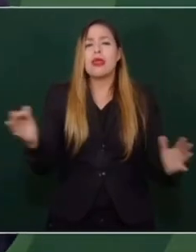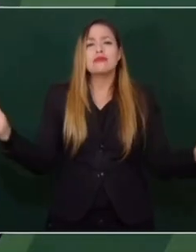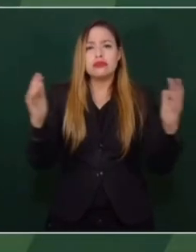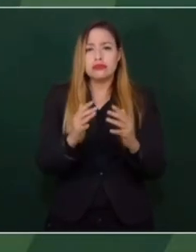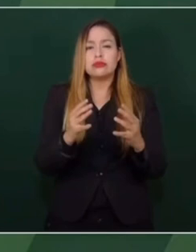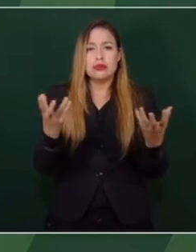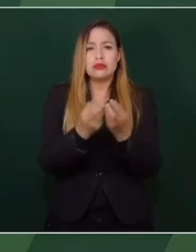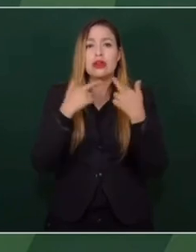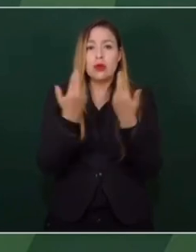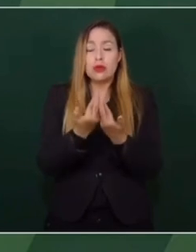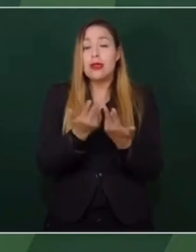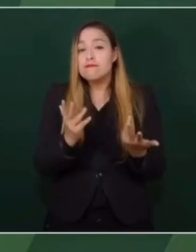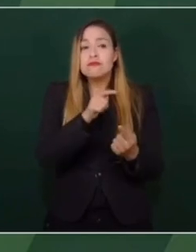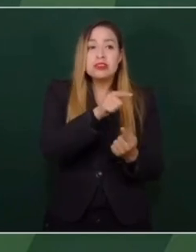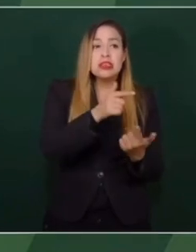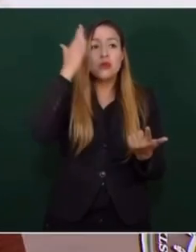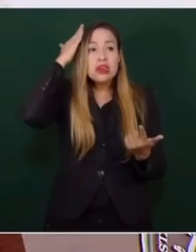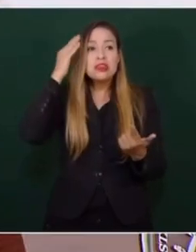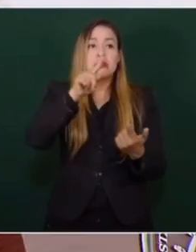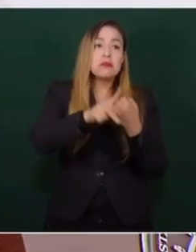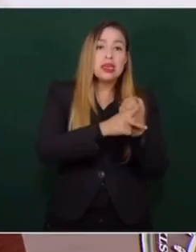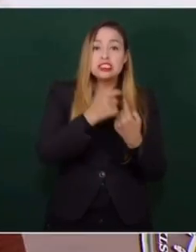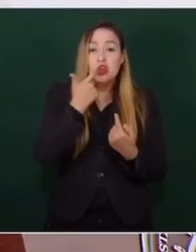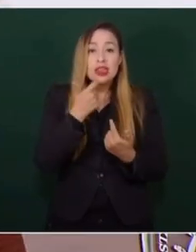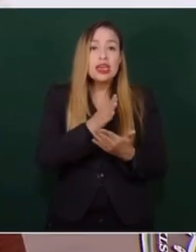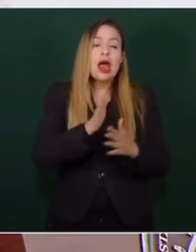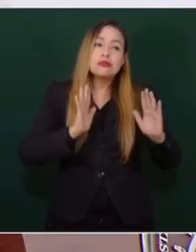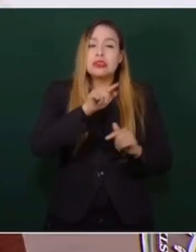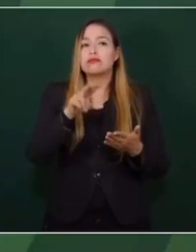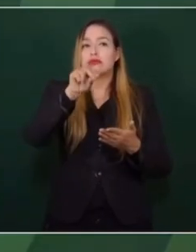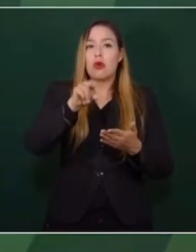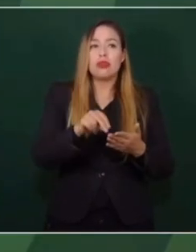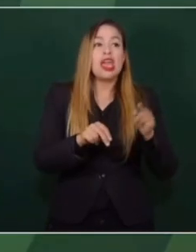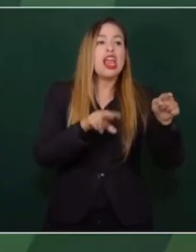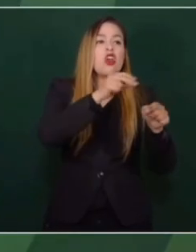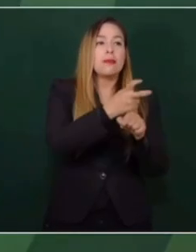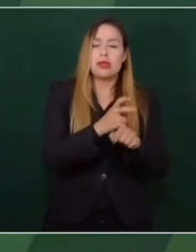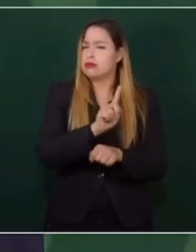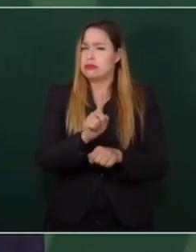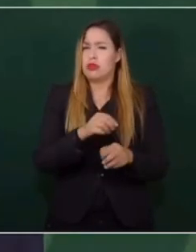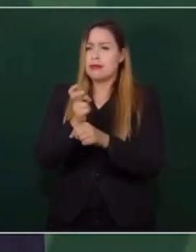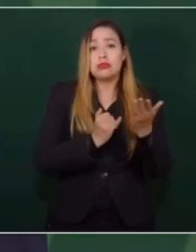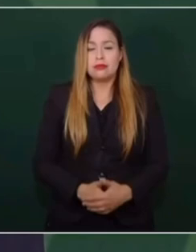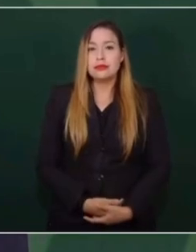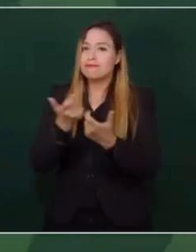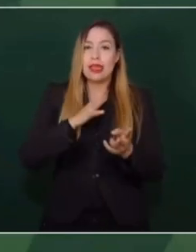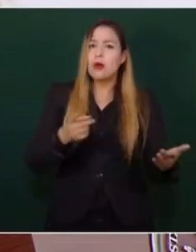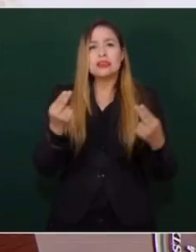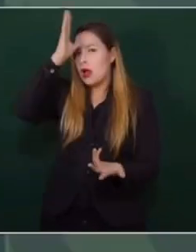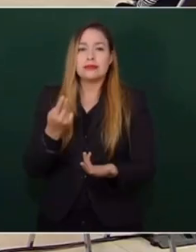está también en su derecho. Pero que no se excluya, que nadie excluya a nadie. Porque lo que necesitamos es diálogo, escucharnos.